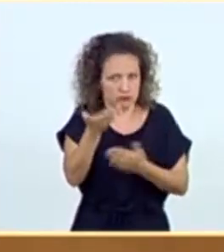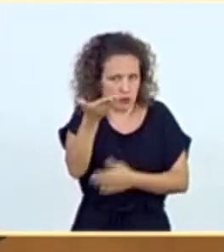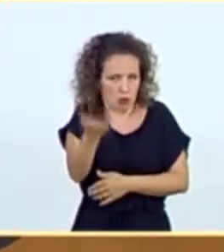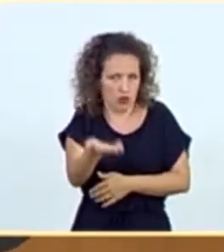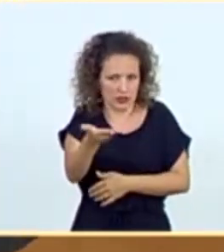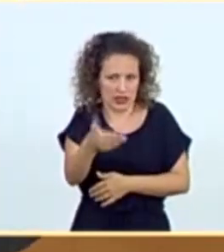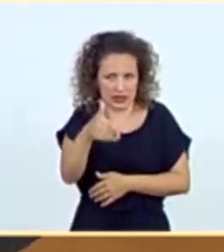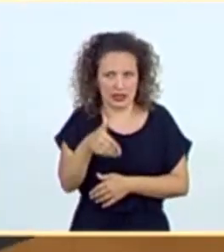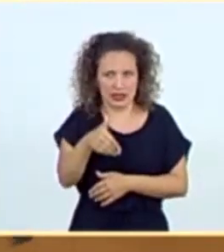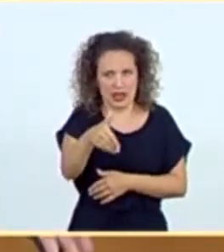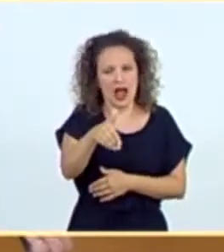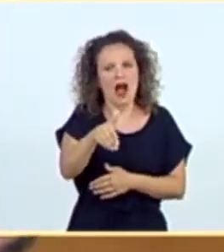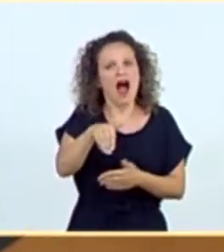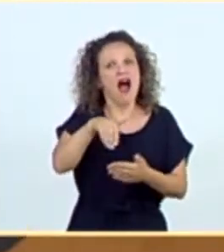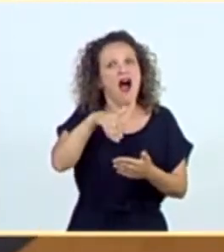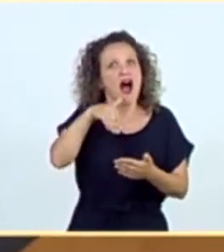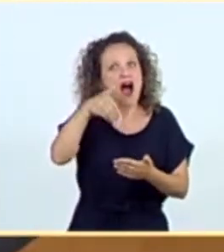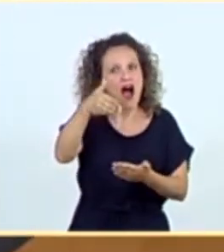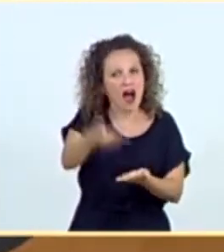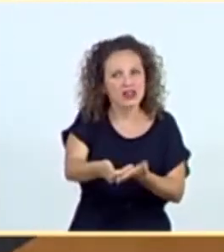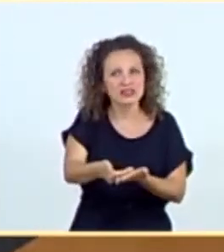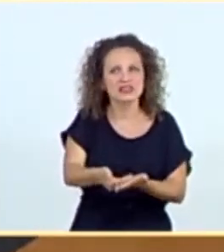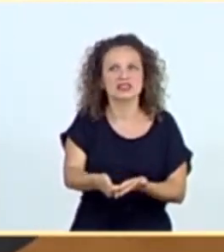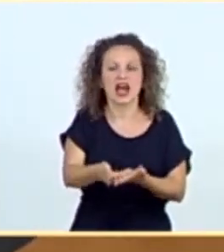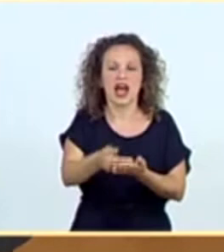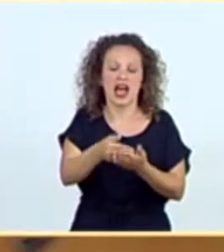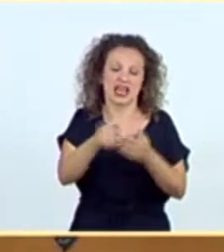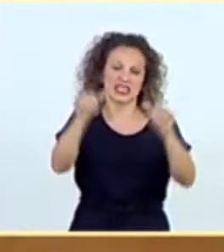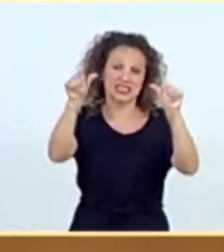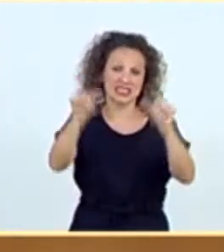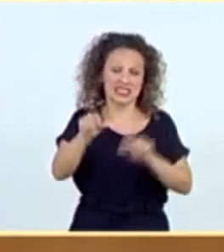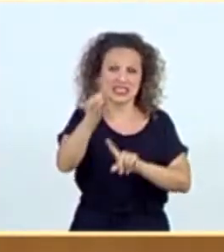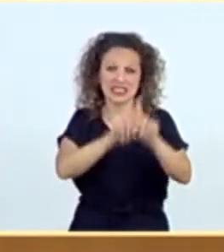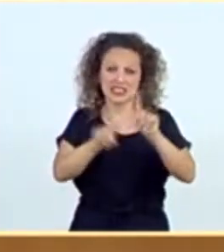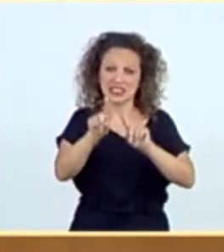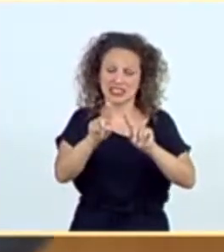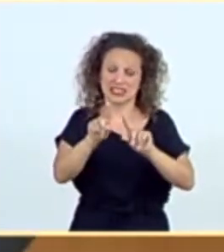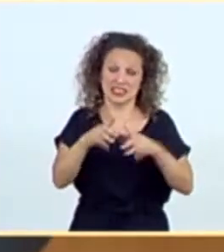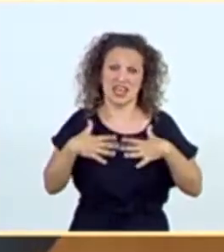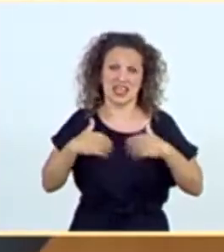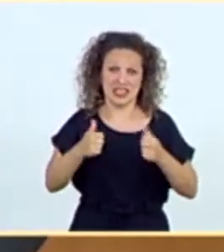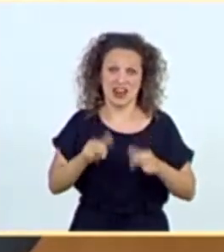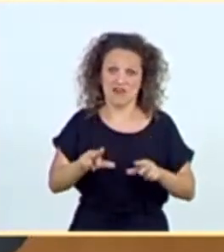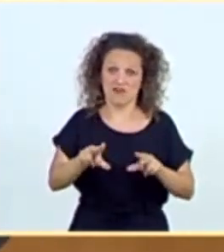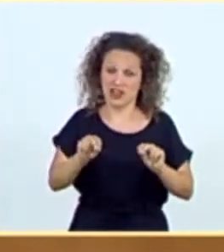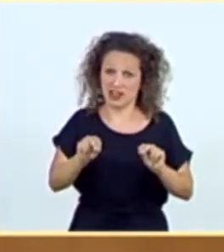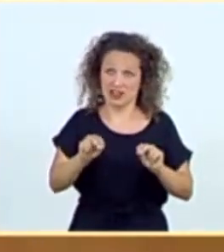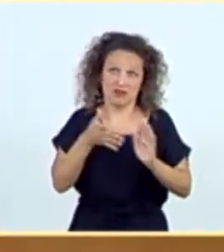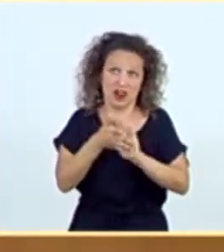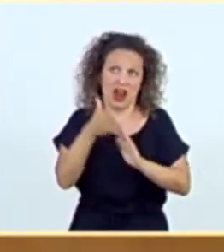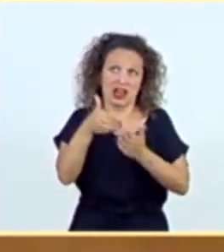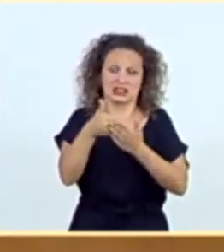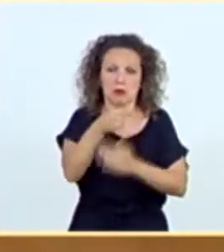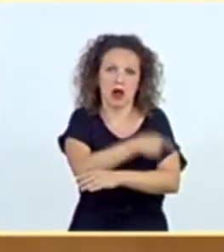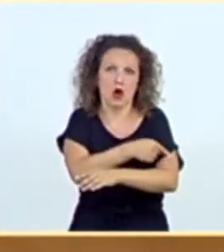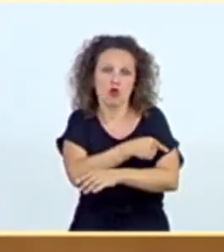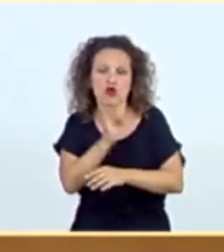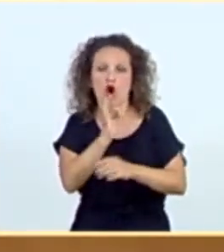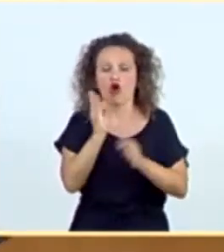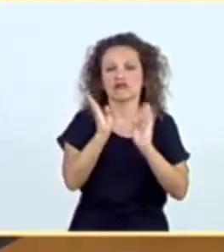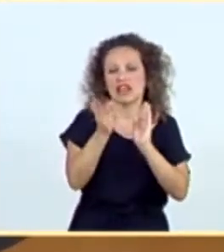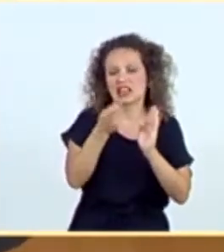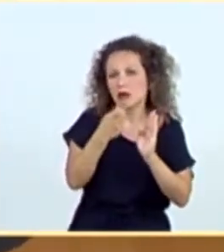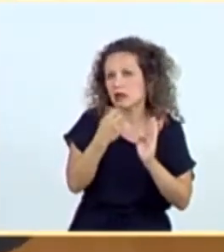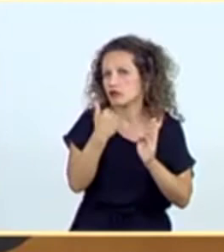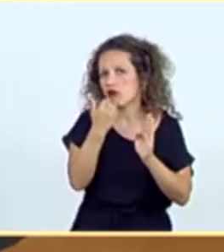hasta que no decretemos el fin de la crisis sanitaria, que será cuando tengamos un tratamiento eficaz o una vacuna eficaz contra